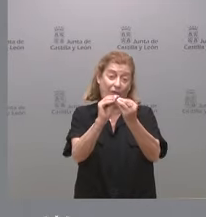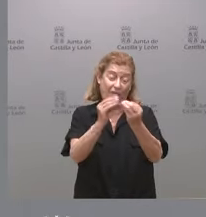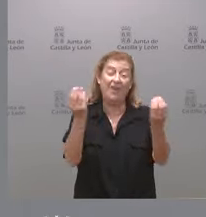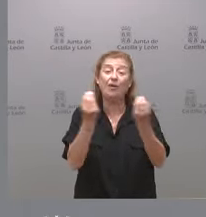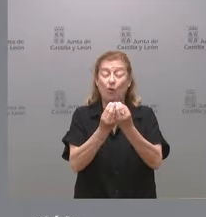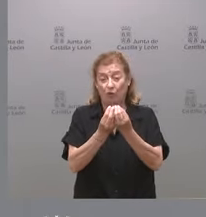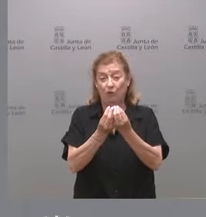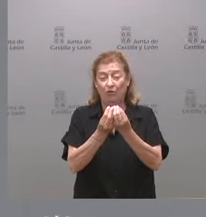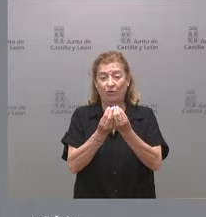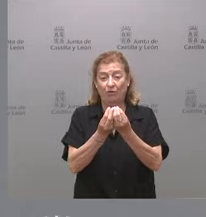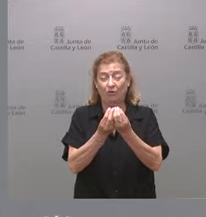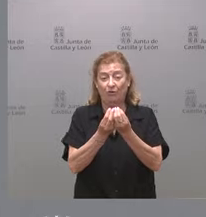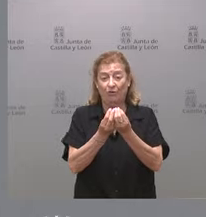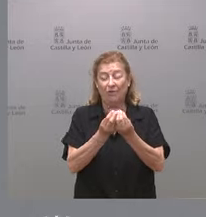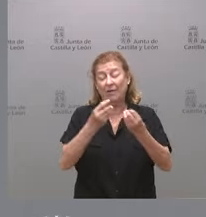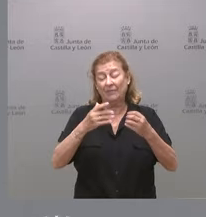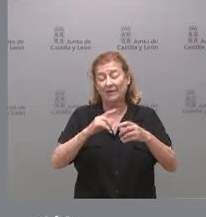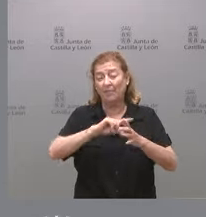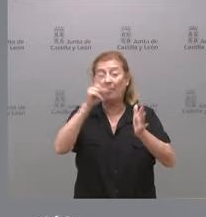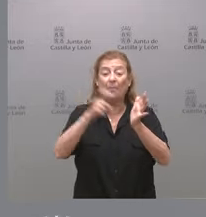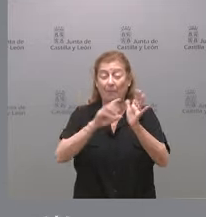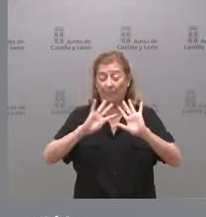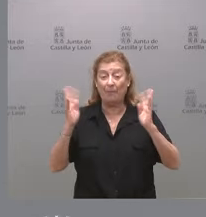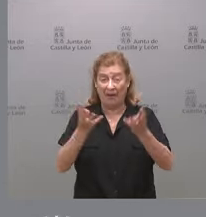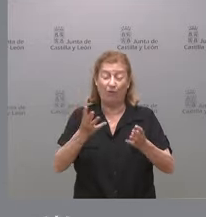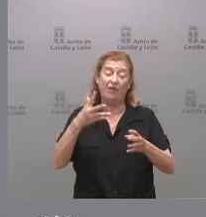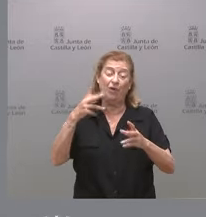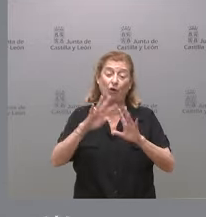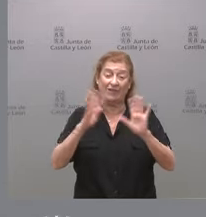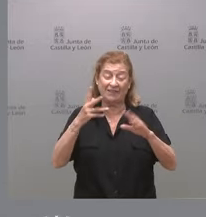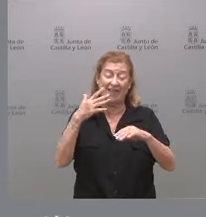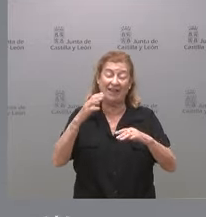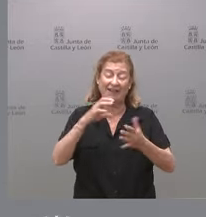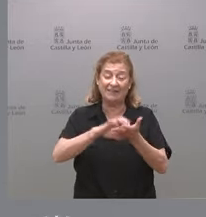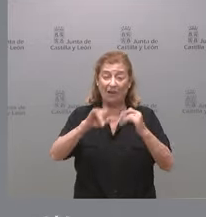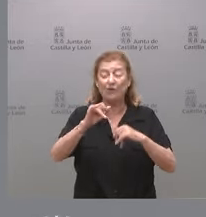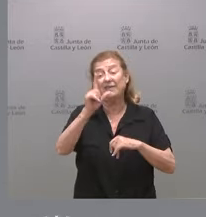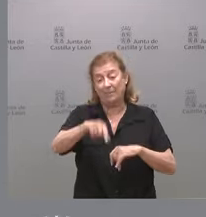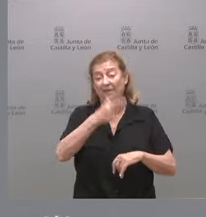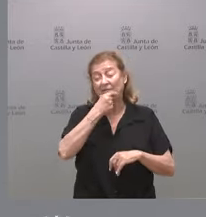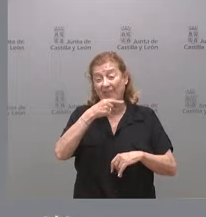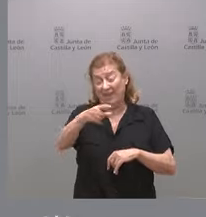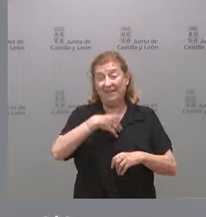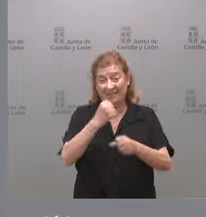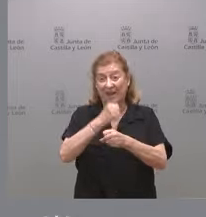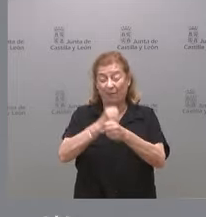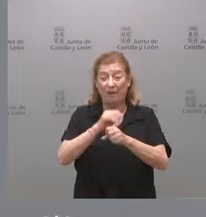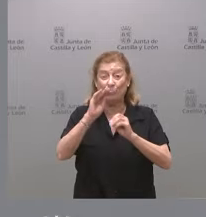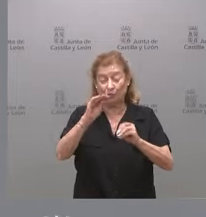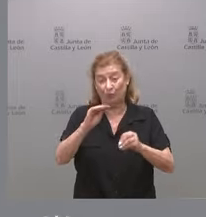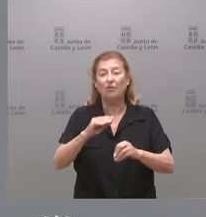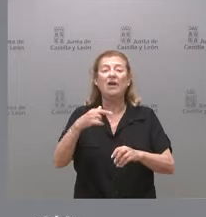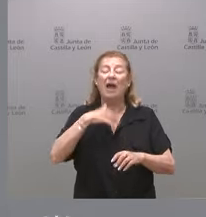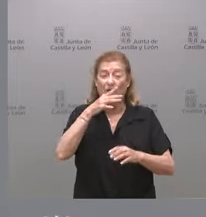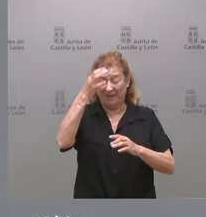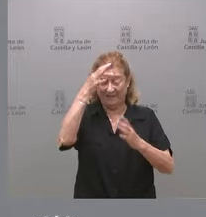Pleno de las Cortes de Castilla y León y también a efectos de facilitar su tarea y su labor. Paso a